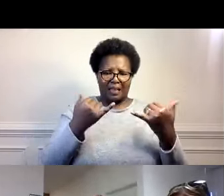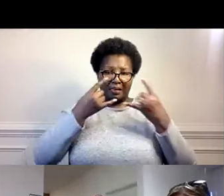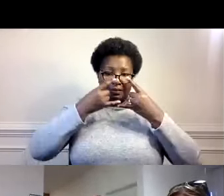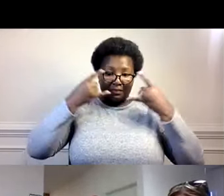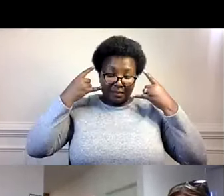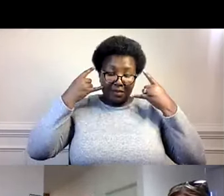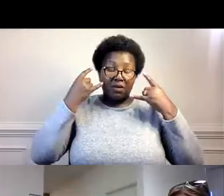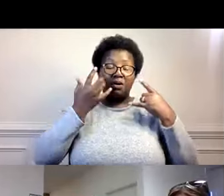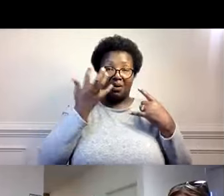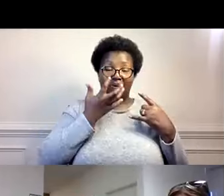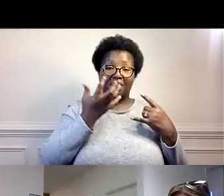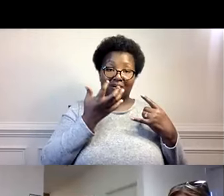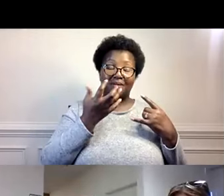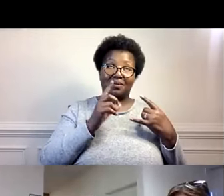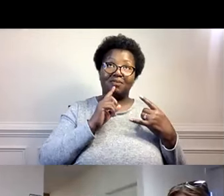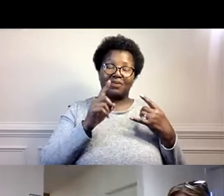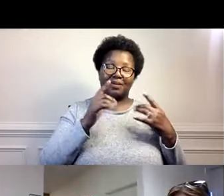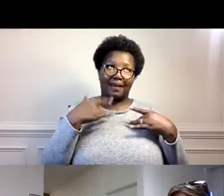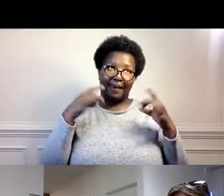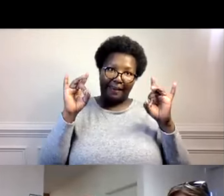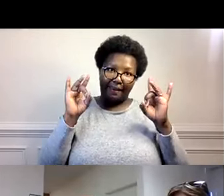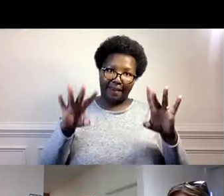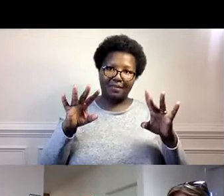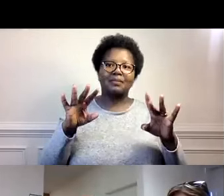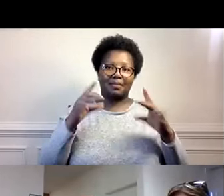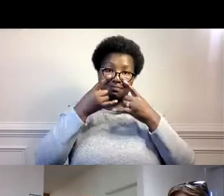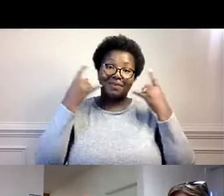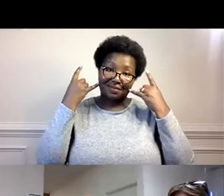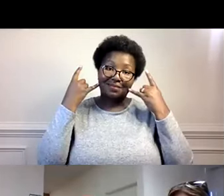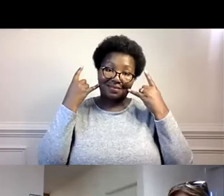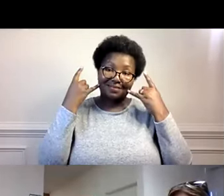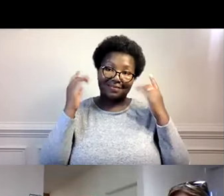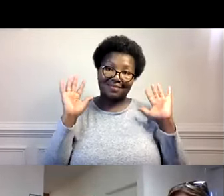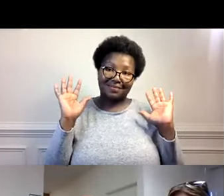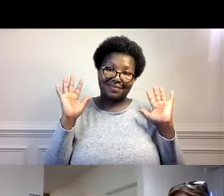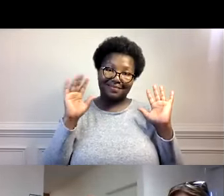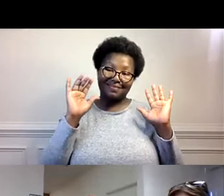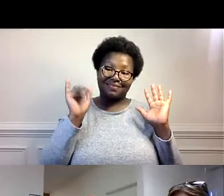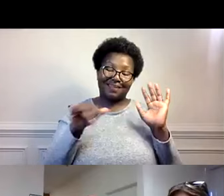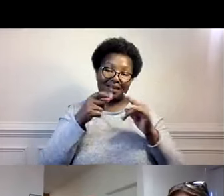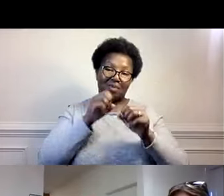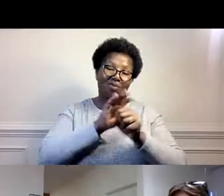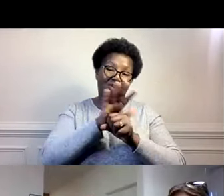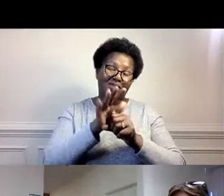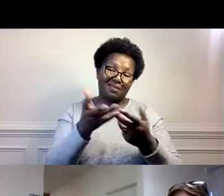Entonces diría yo que la máscara fue lo que yo llegué a odiar de la pandemia.